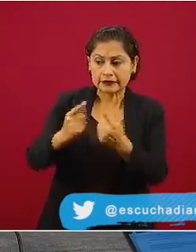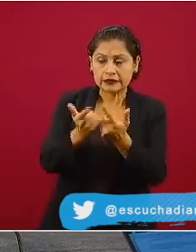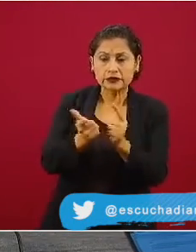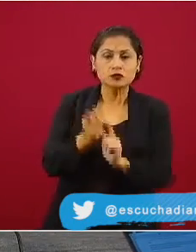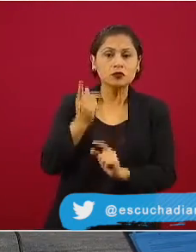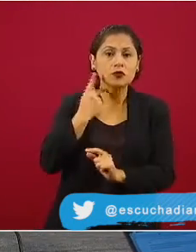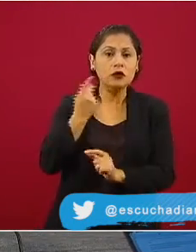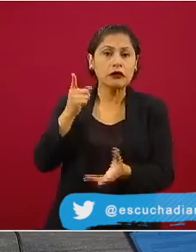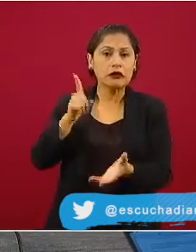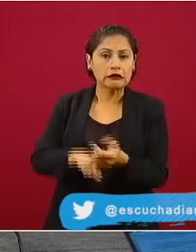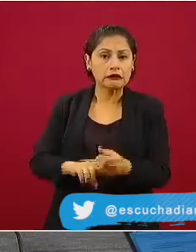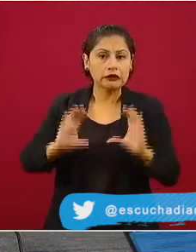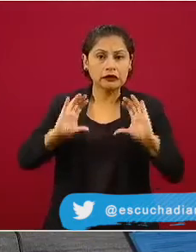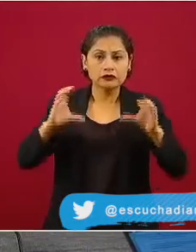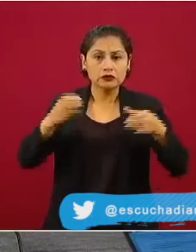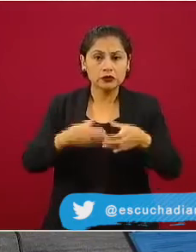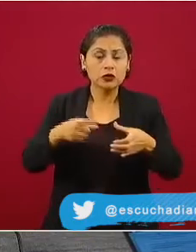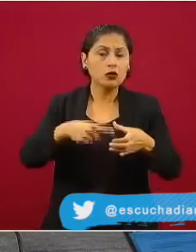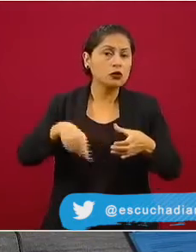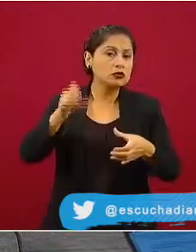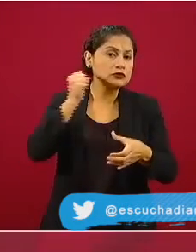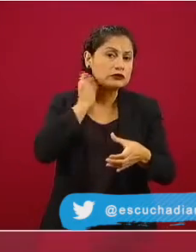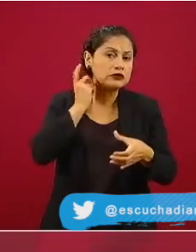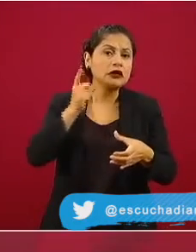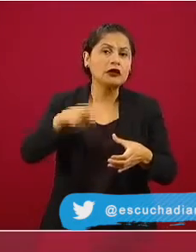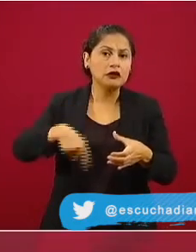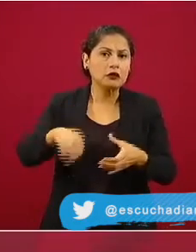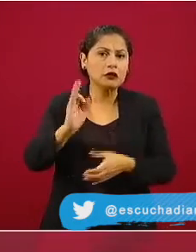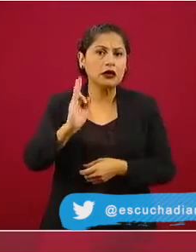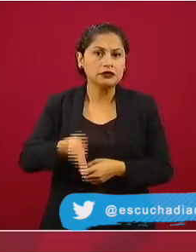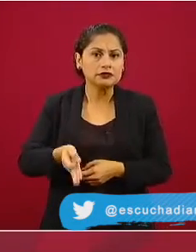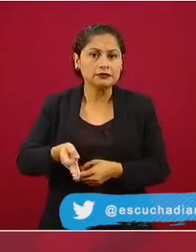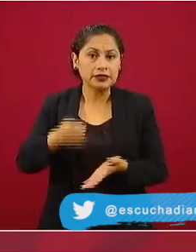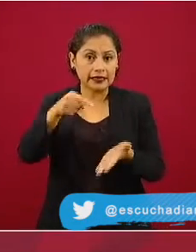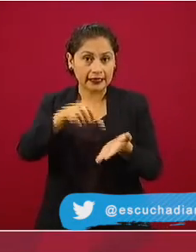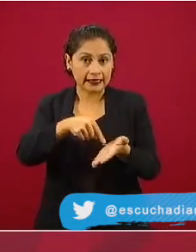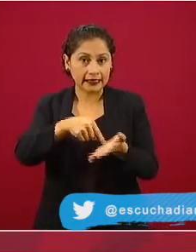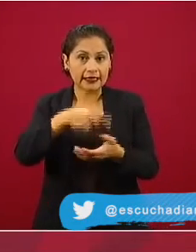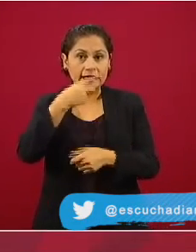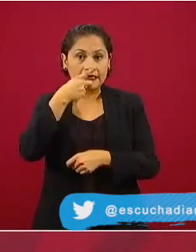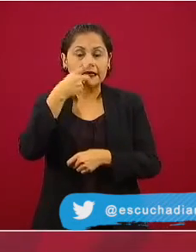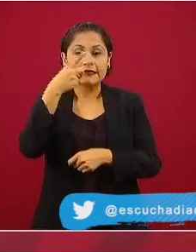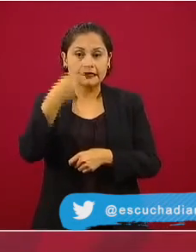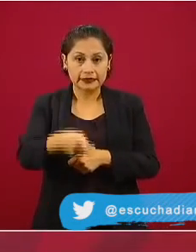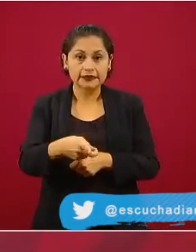transitorio, se estableció que había que emitir un decreto.